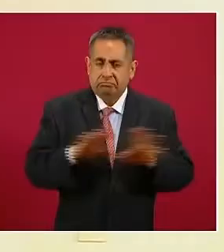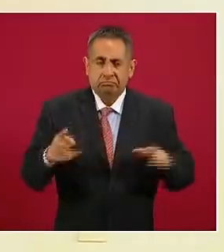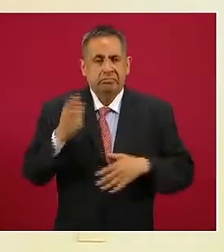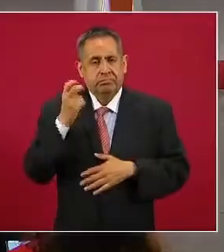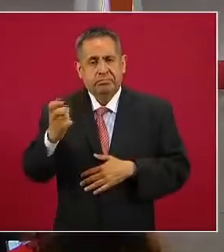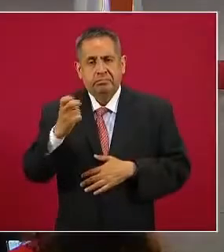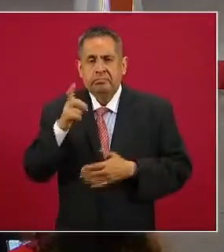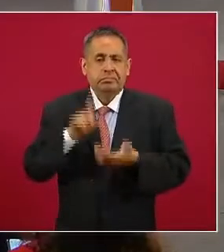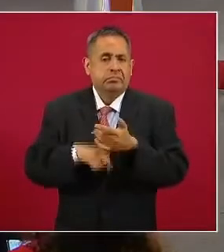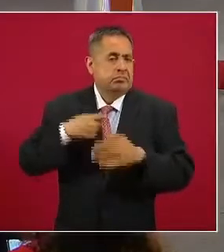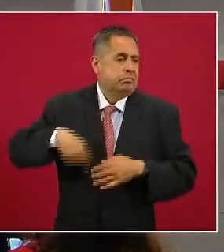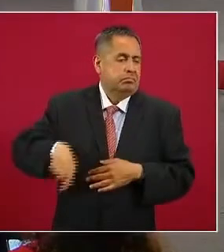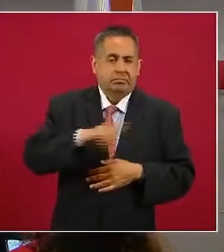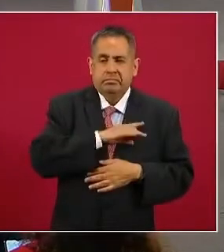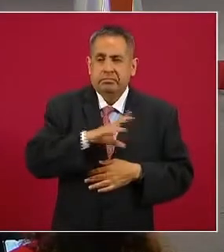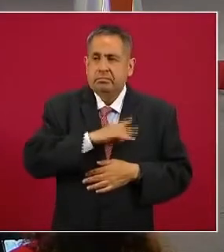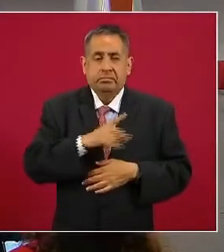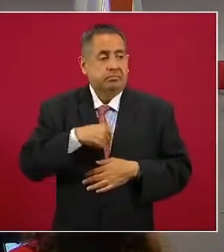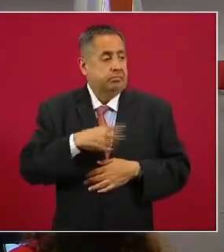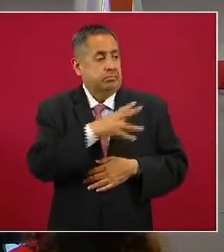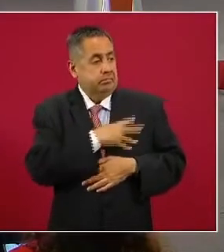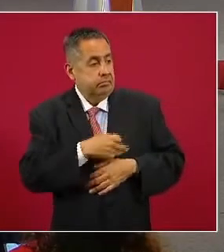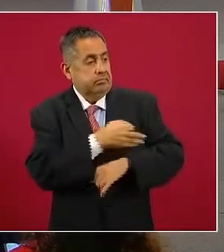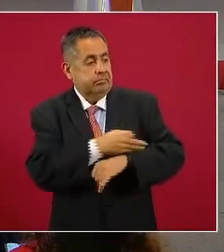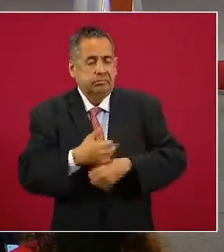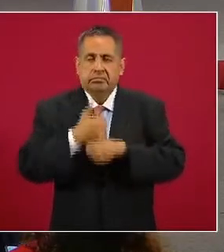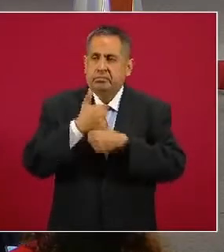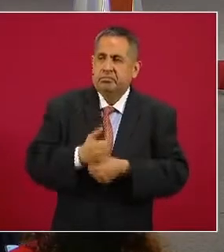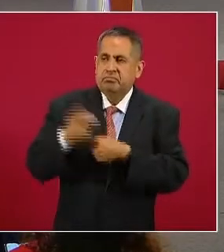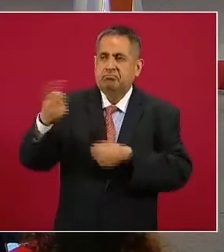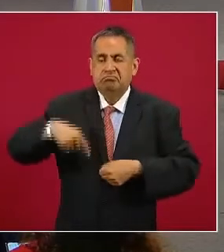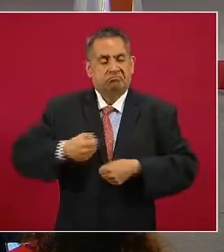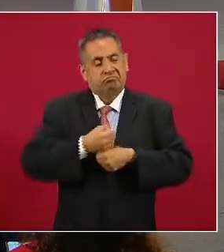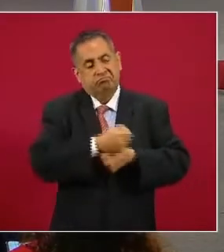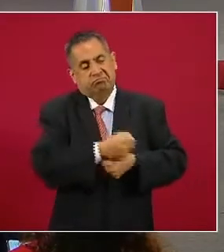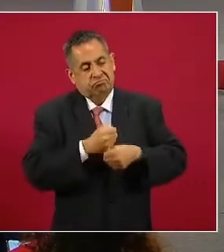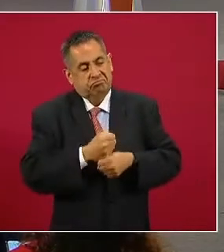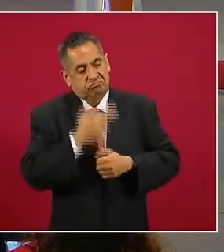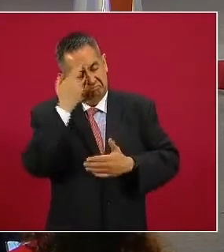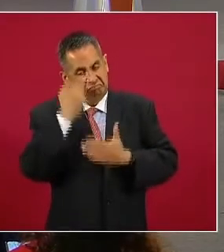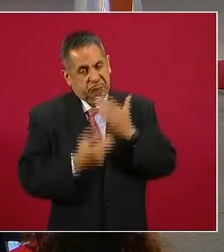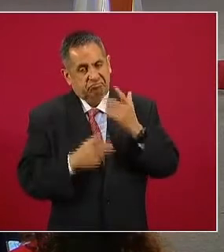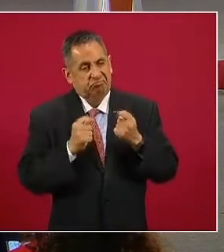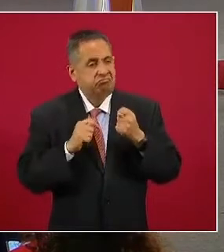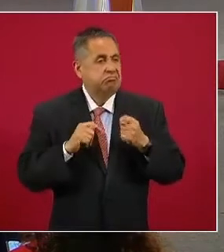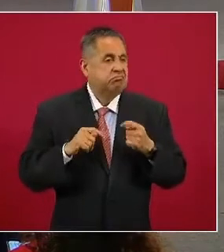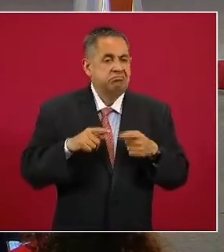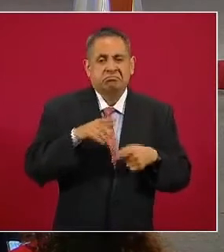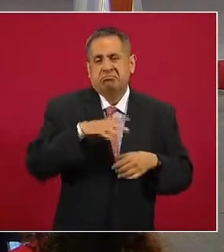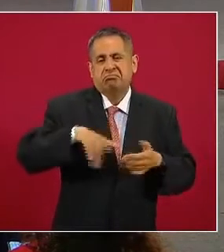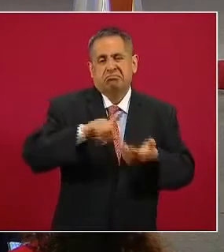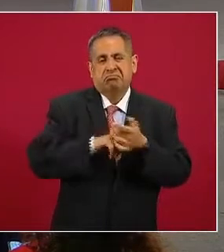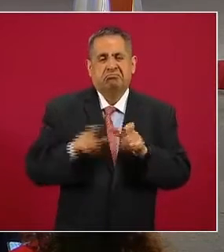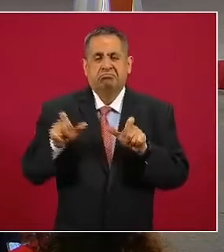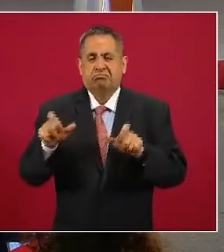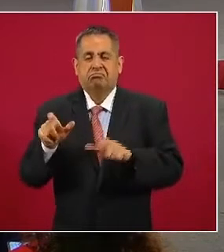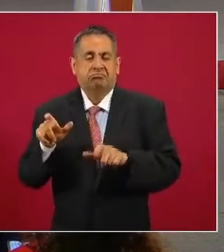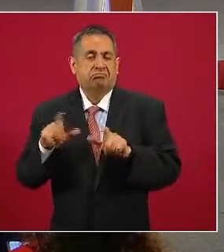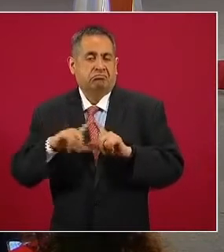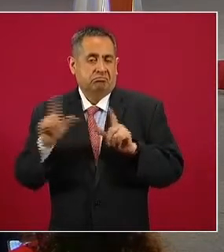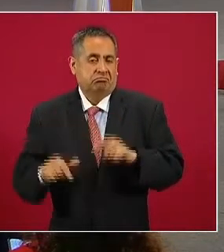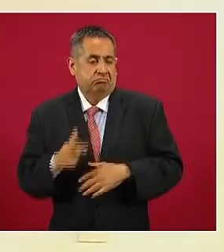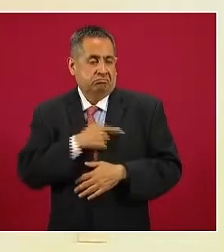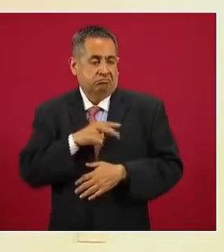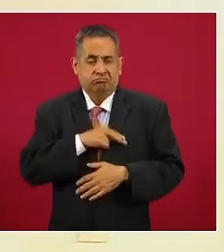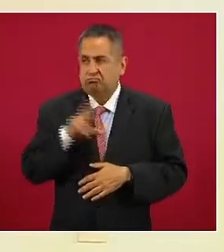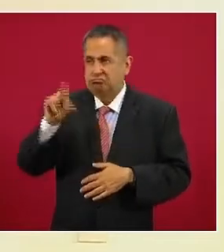lo que tenemos temor de que nuestros hijos y familia sufran maltrato físico y violaciones por parte de la Guardia Nacional les advertimos que no vamos